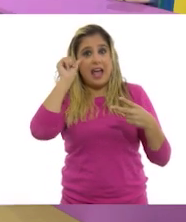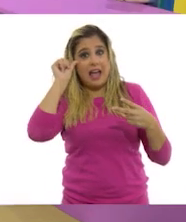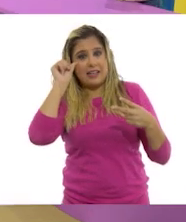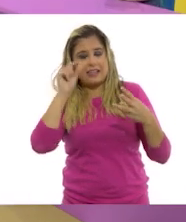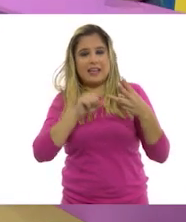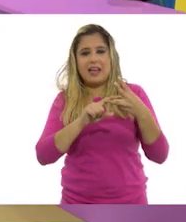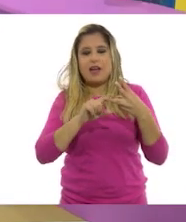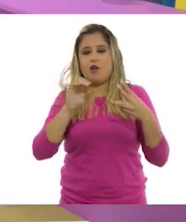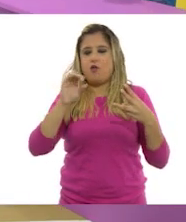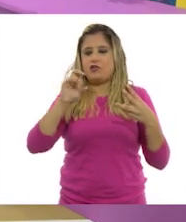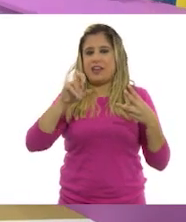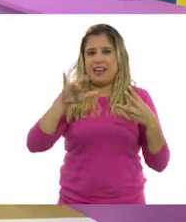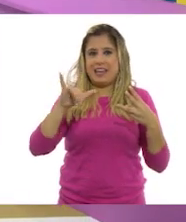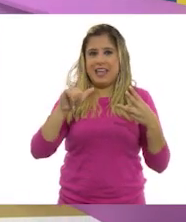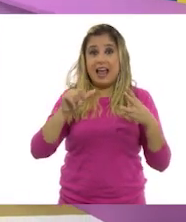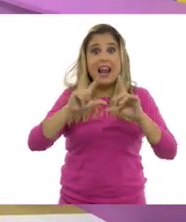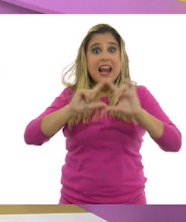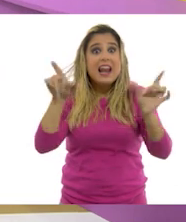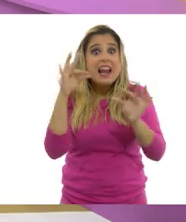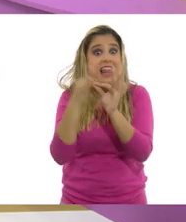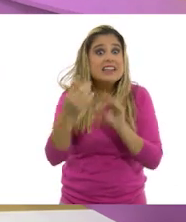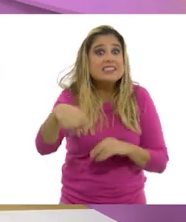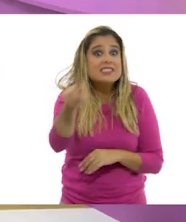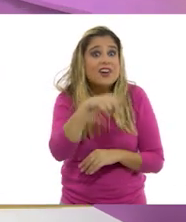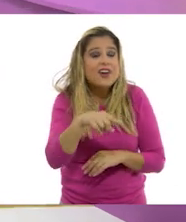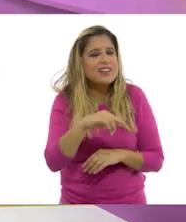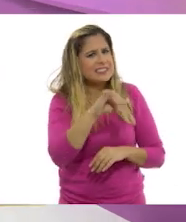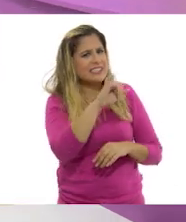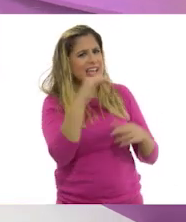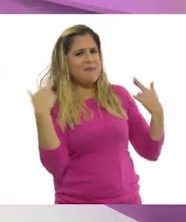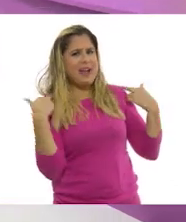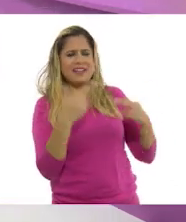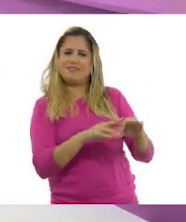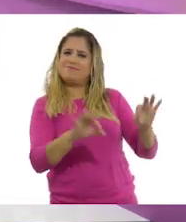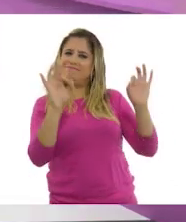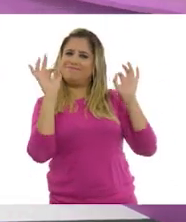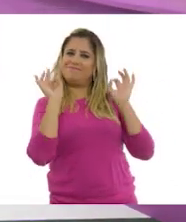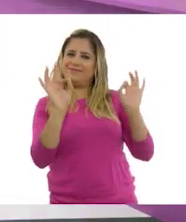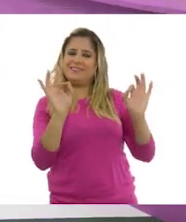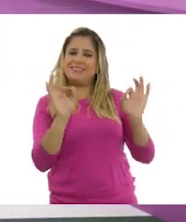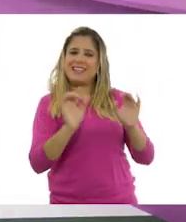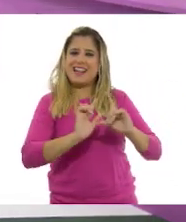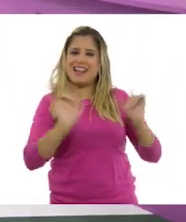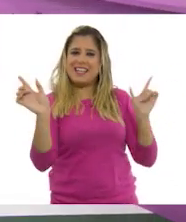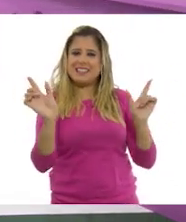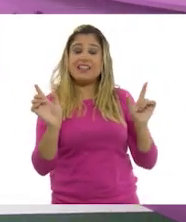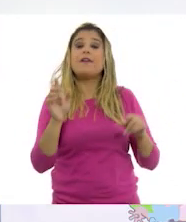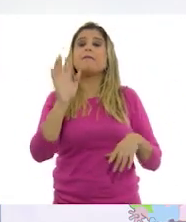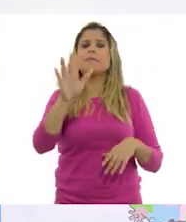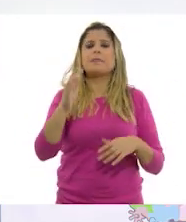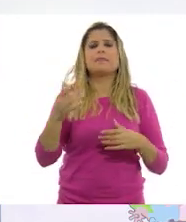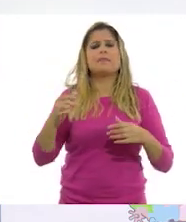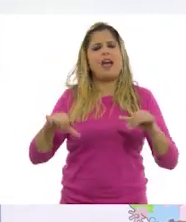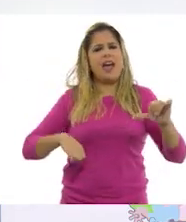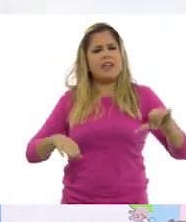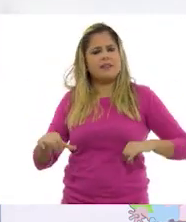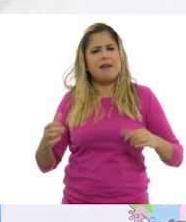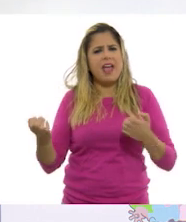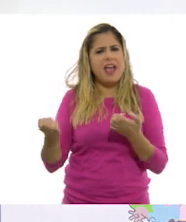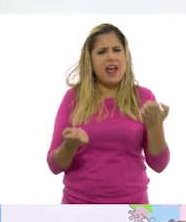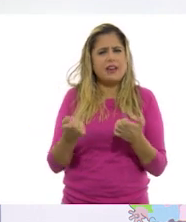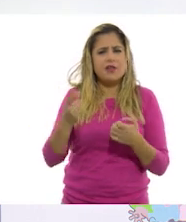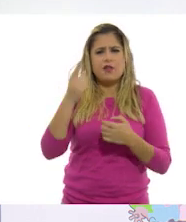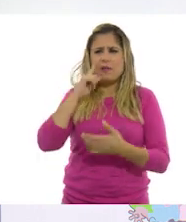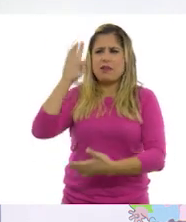¿Están listos? ¡Claro que sí, profesor! ¡Listísimos! ¡Listísimos! Ok. El ejercicio consiste en llenar este